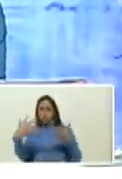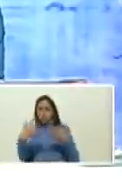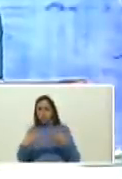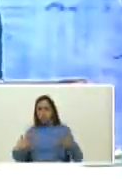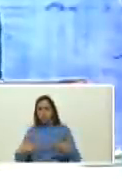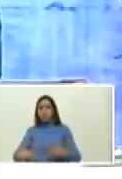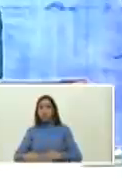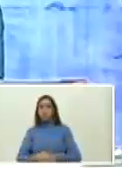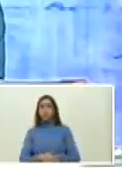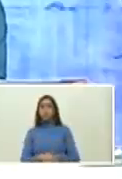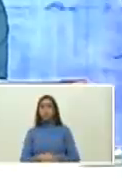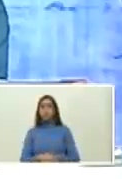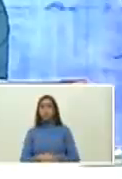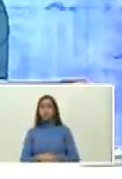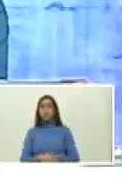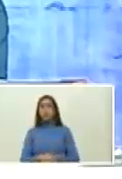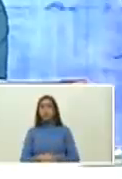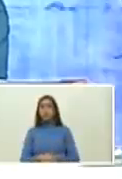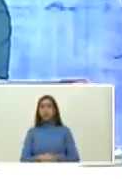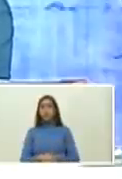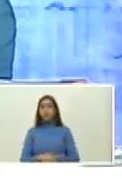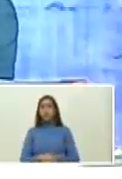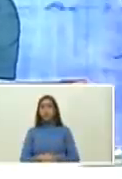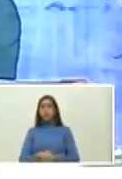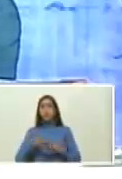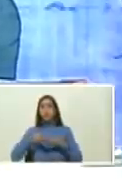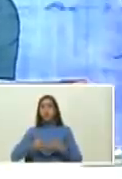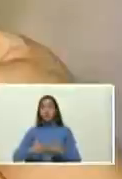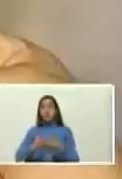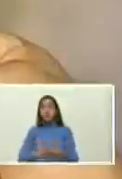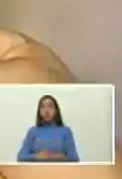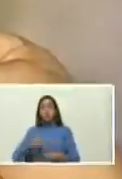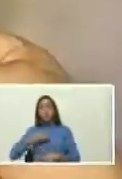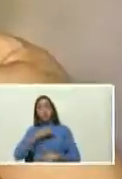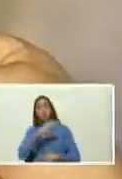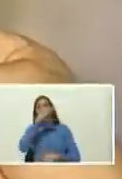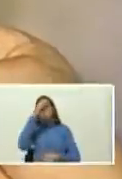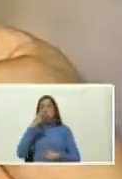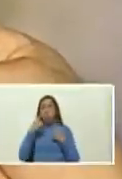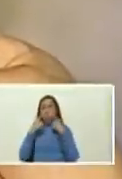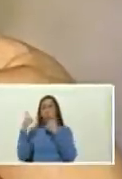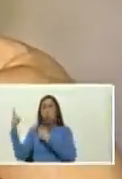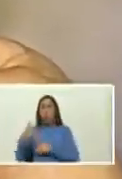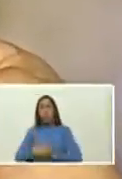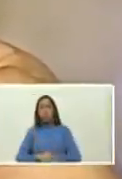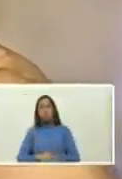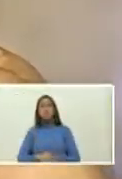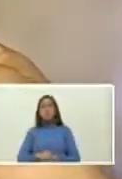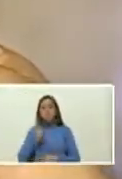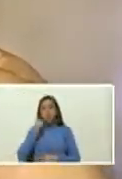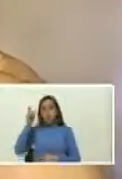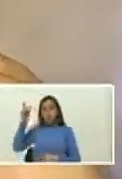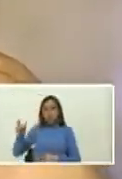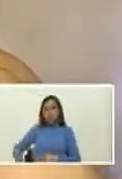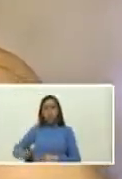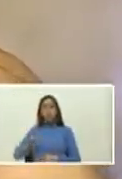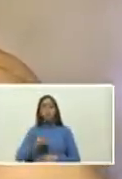poesía la nave de las almas Stalin Gamarra Durán